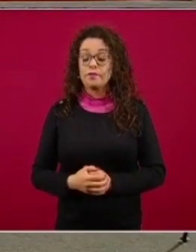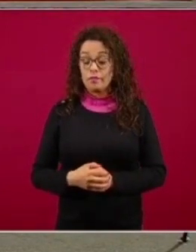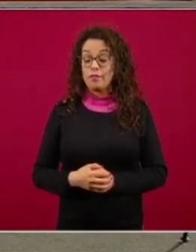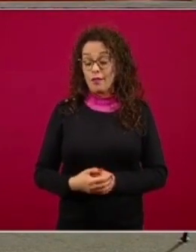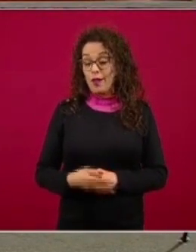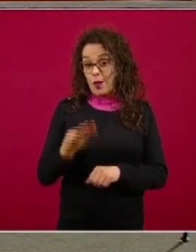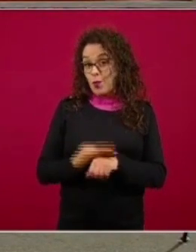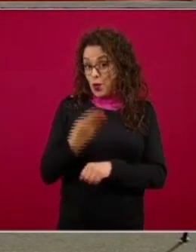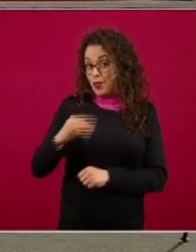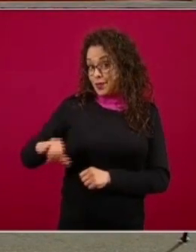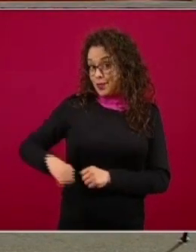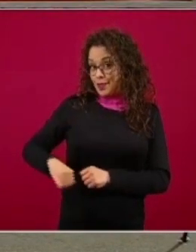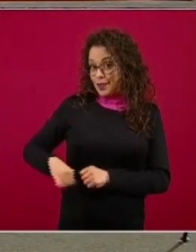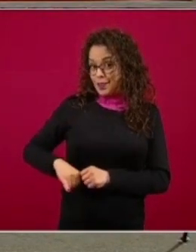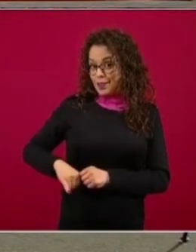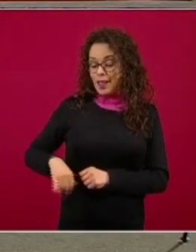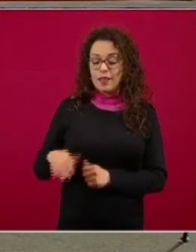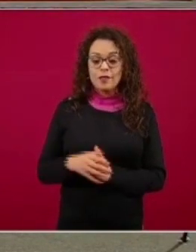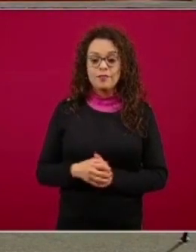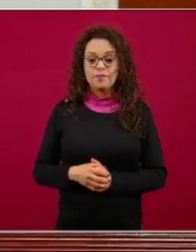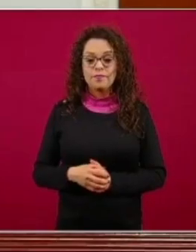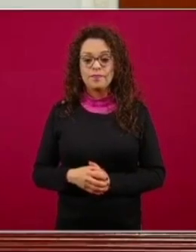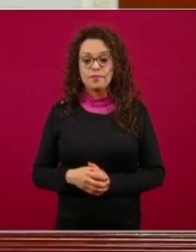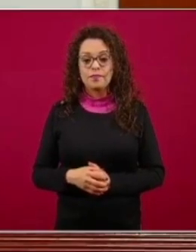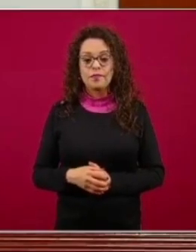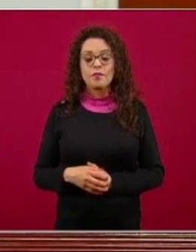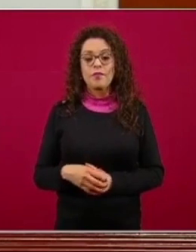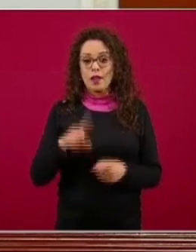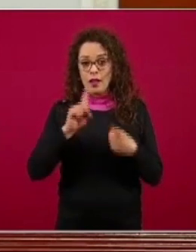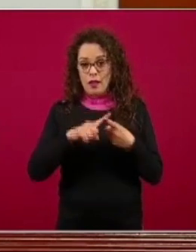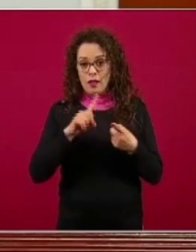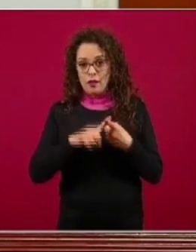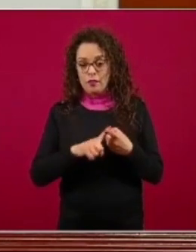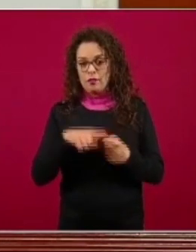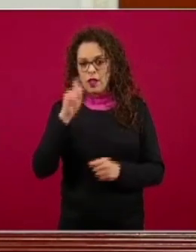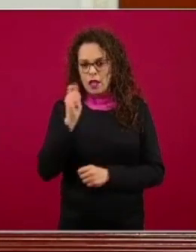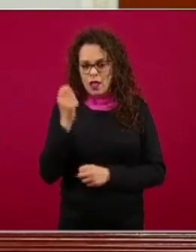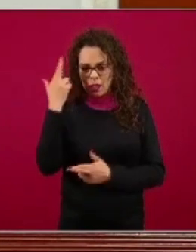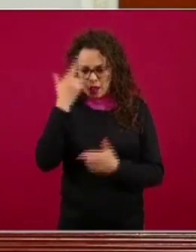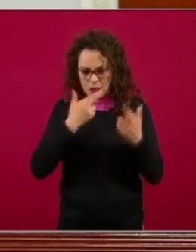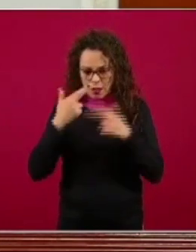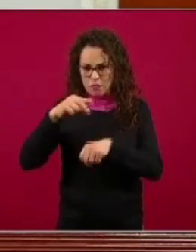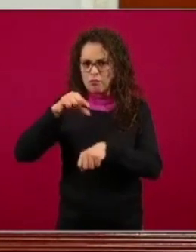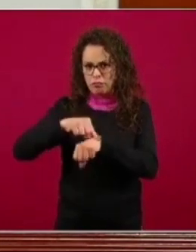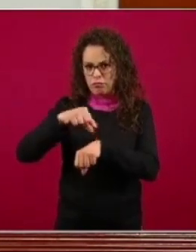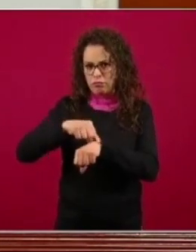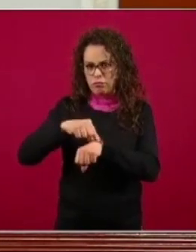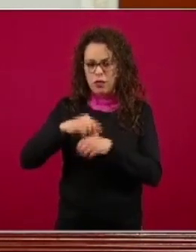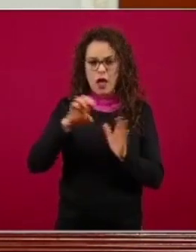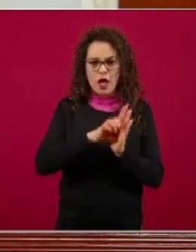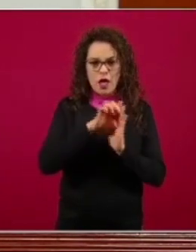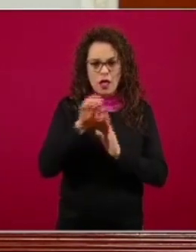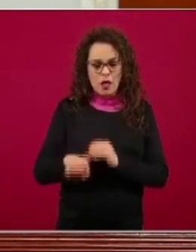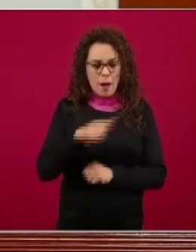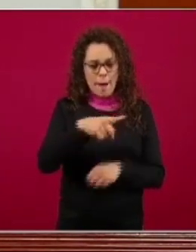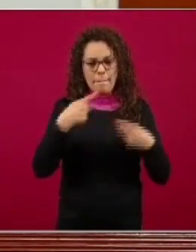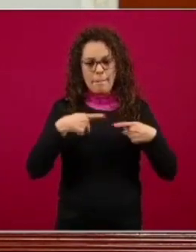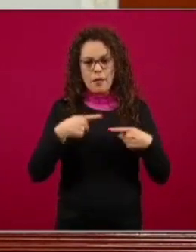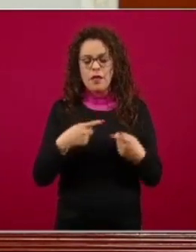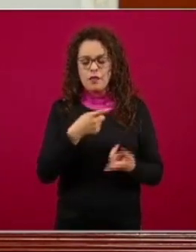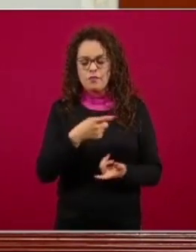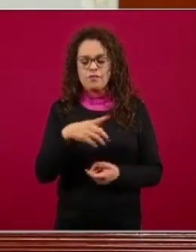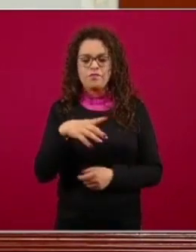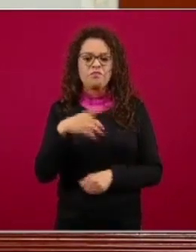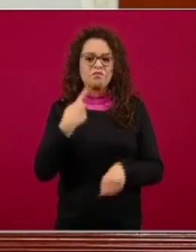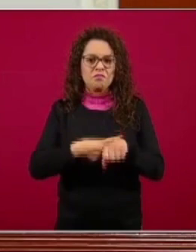interesantes uno de observación clínica es que por ejemplo pacientes que tienen enfermedades como